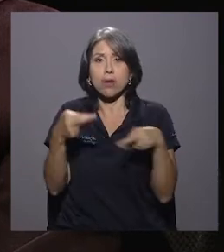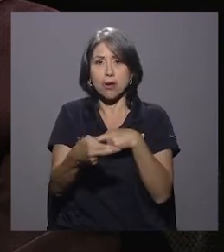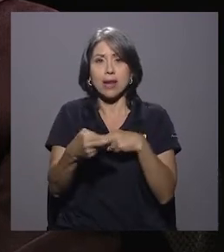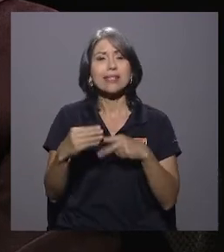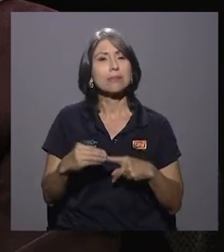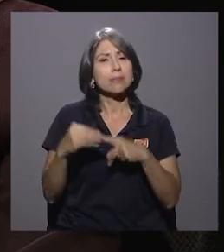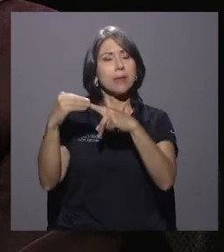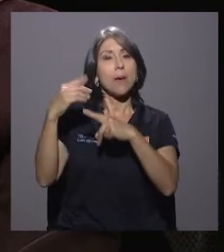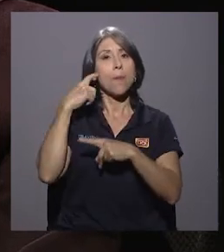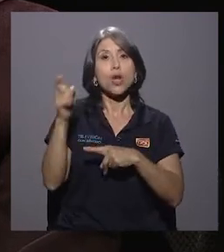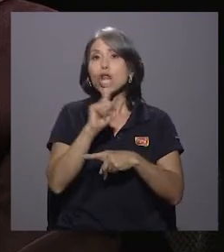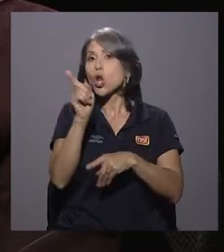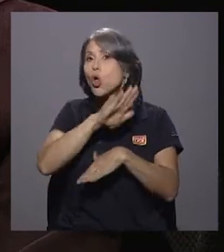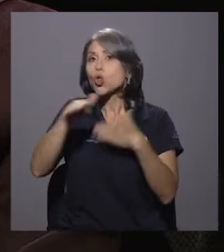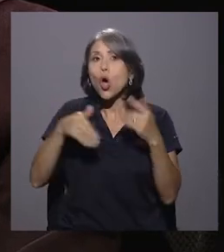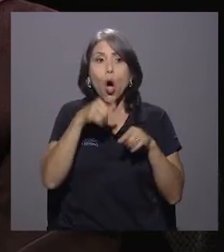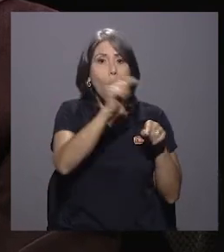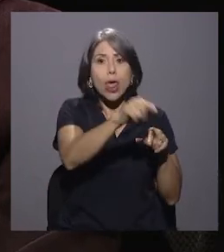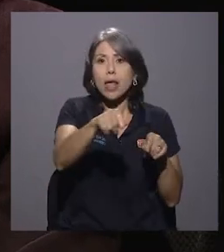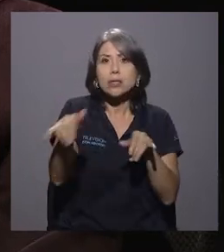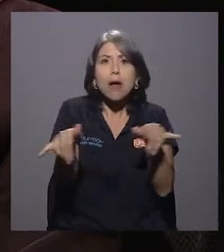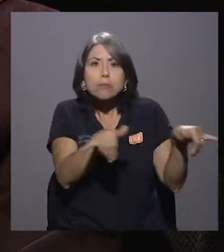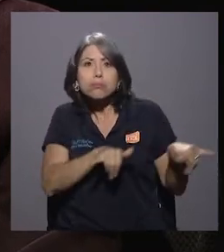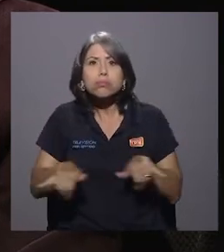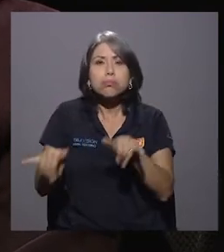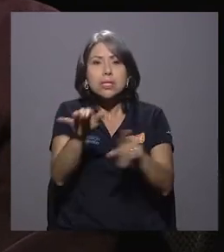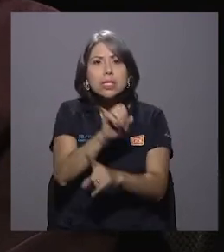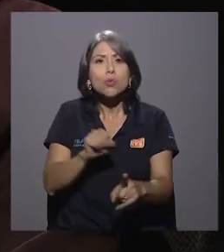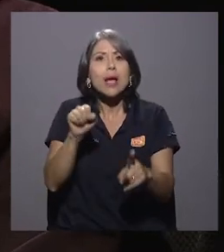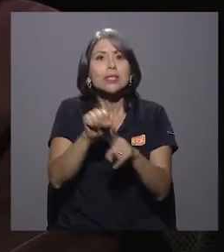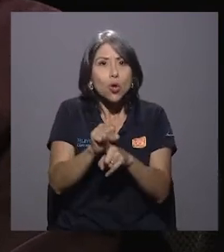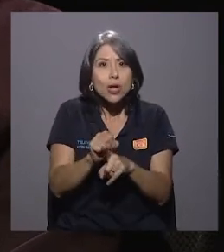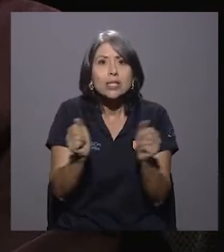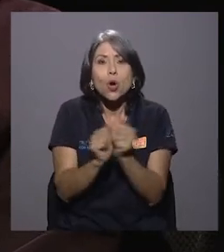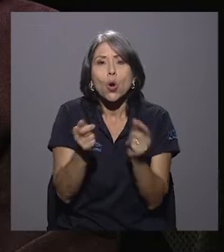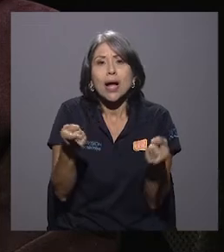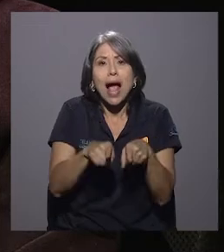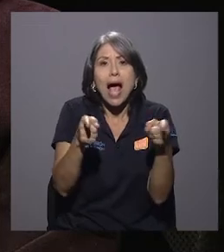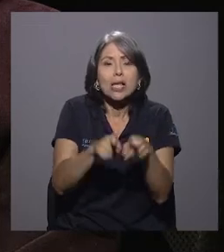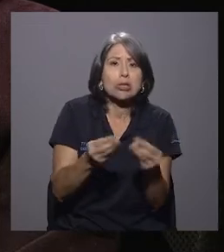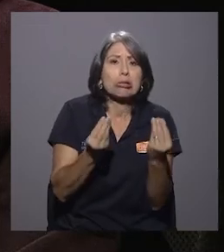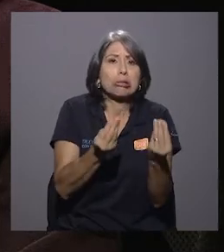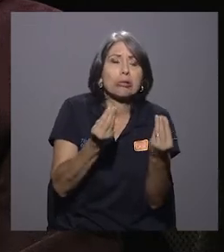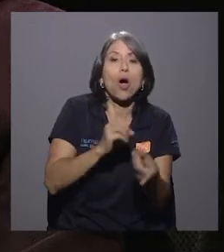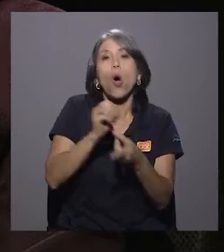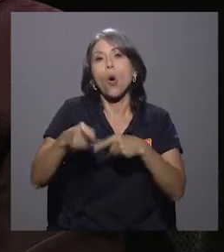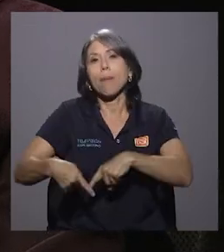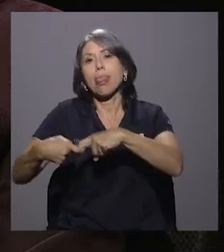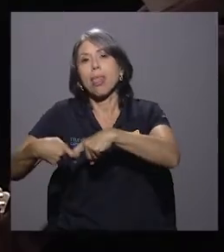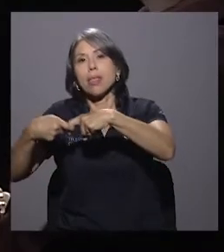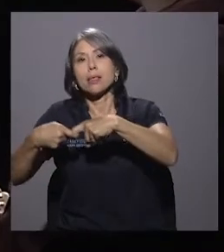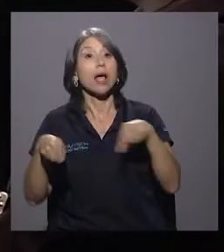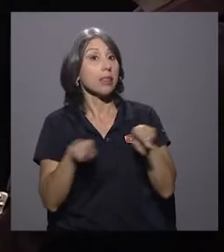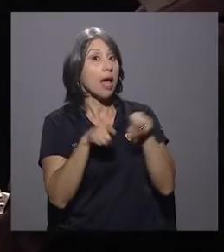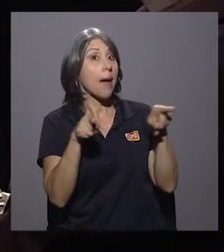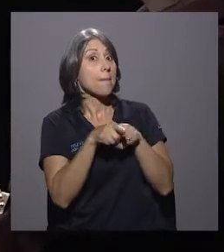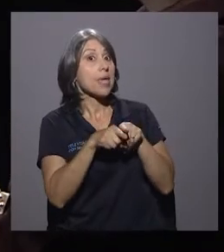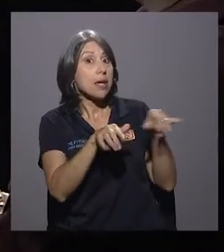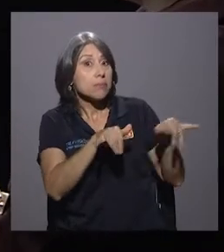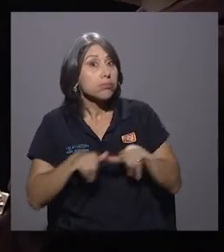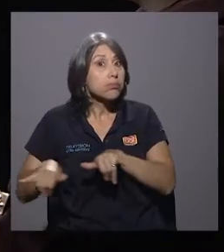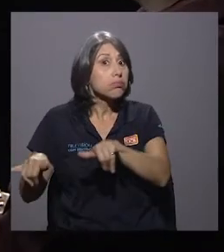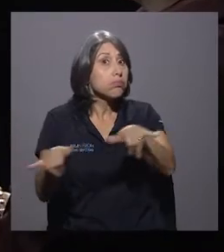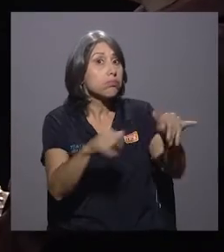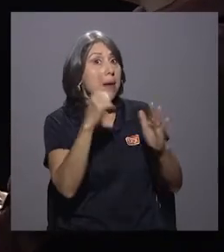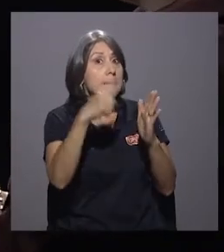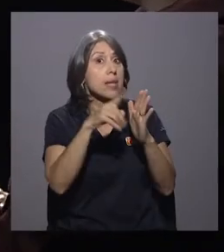todo porque no todas presentan las mismas situaciones de saturación de casos o de casos pendientes. alinear metas en esos 1,500 que es complejo.